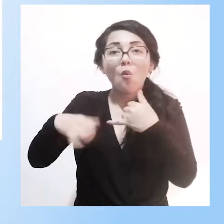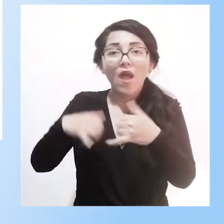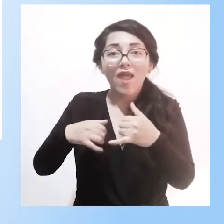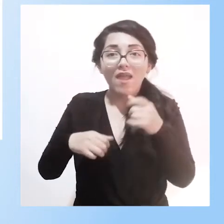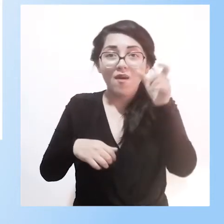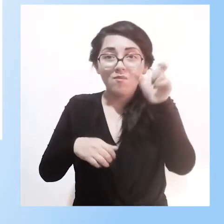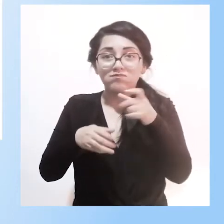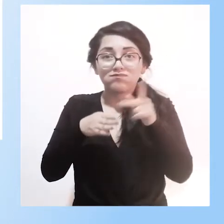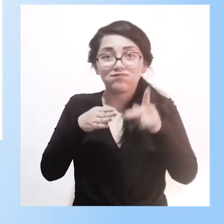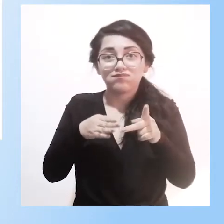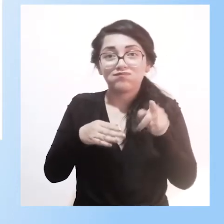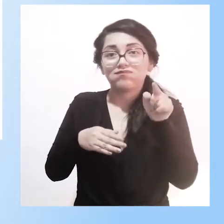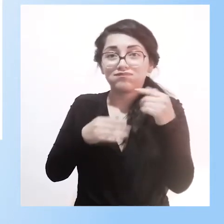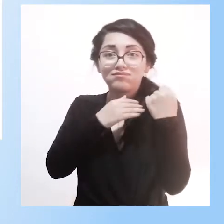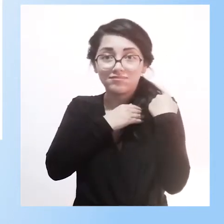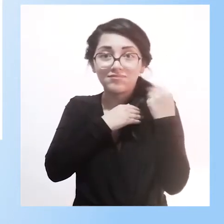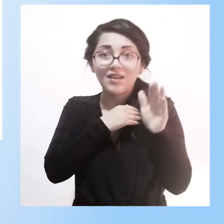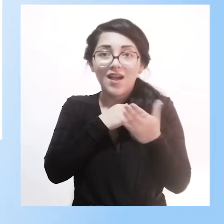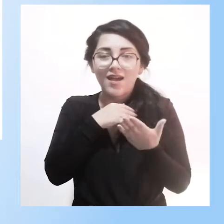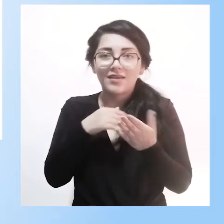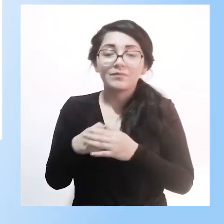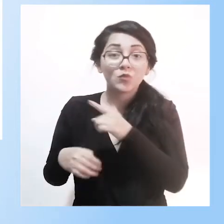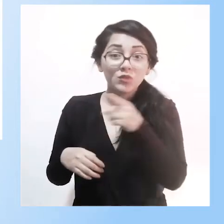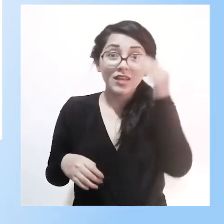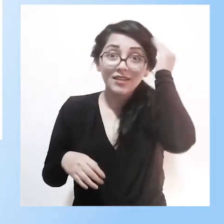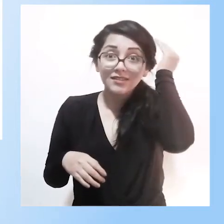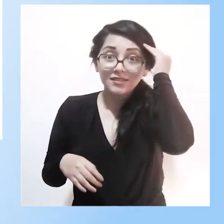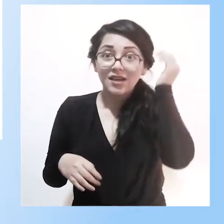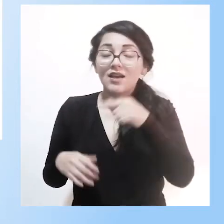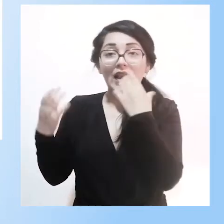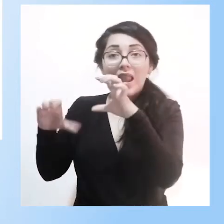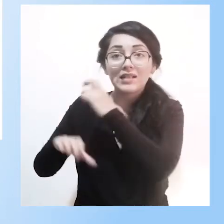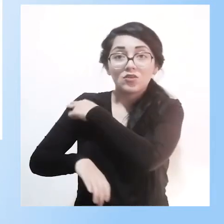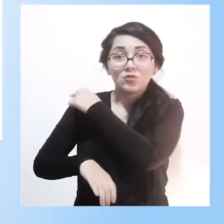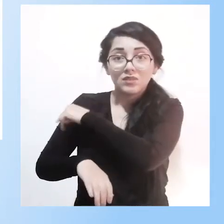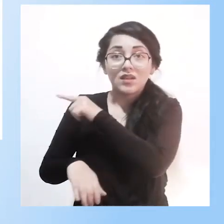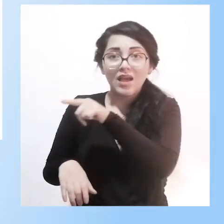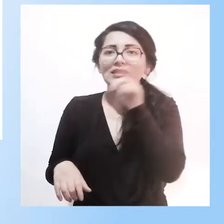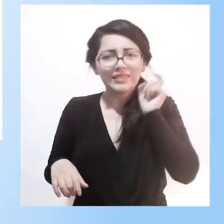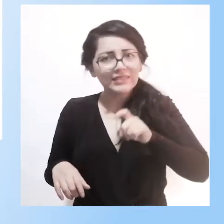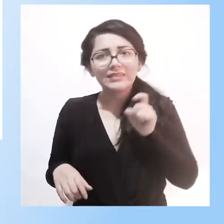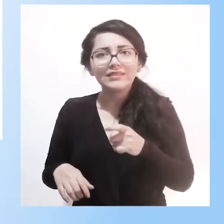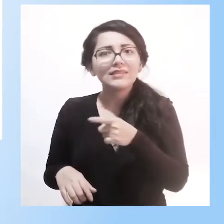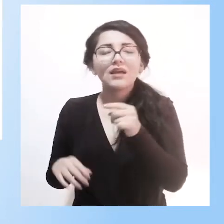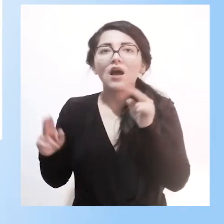Es verdad que ahora también, ustedes saben muy bien que en las aulas hospitalarias es muy necesario